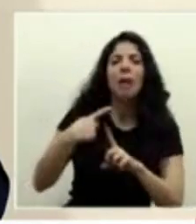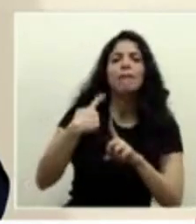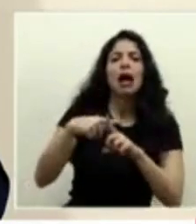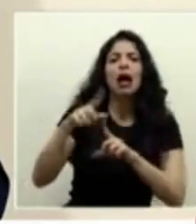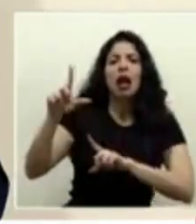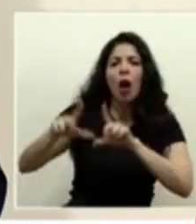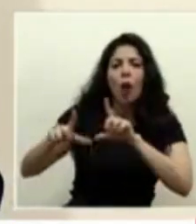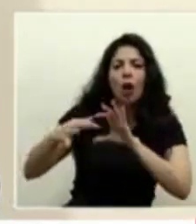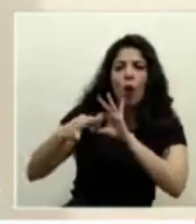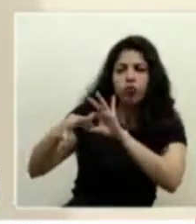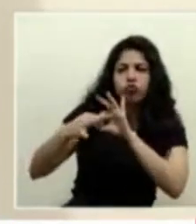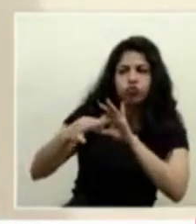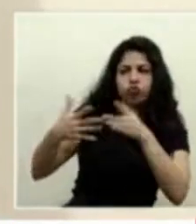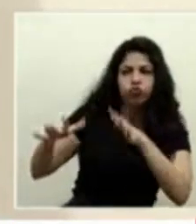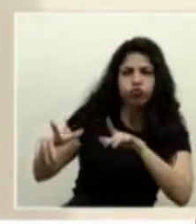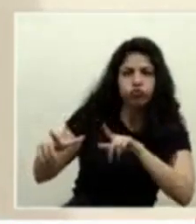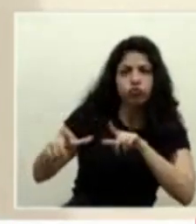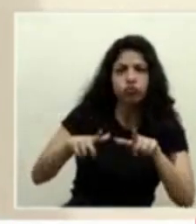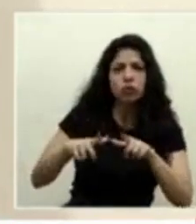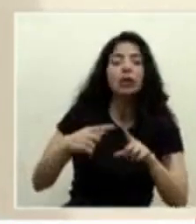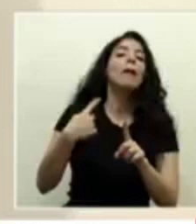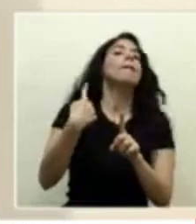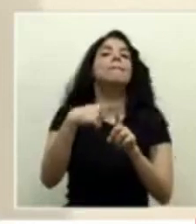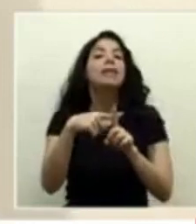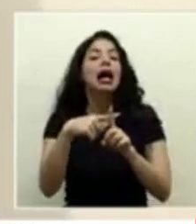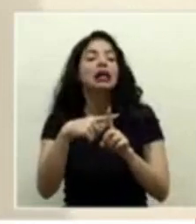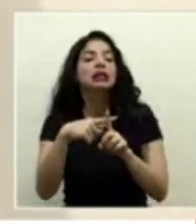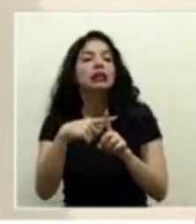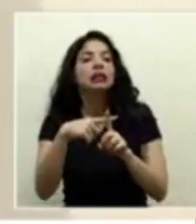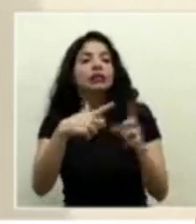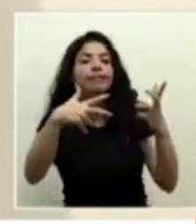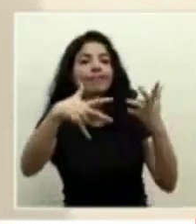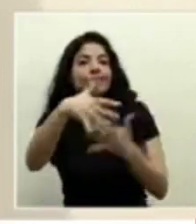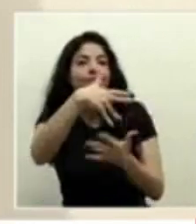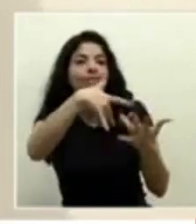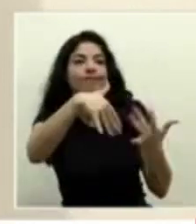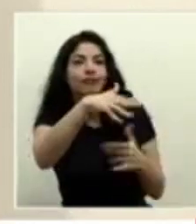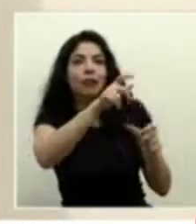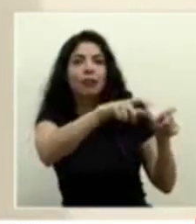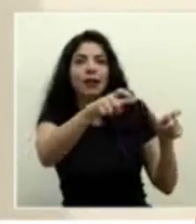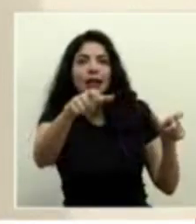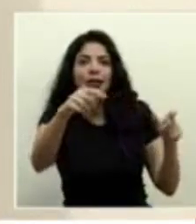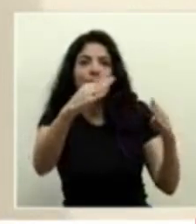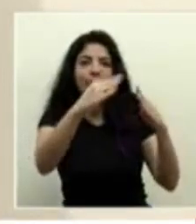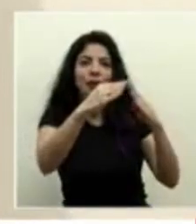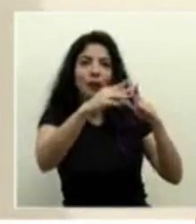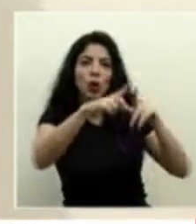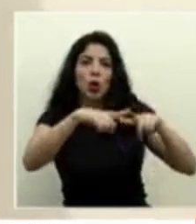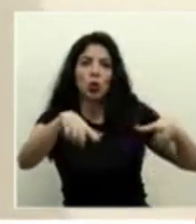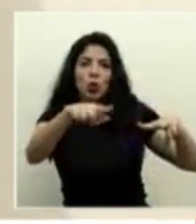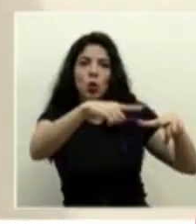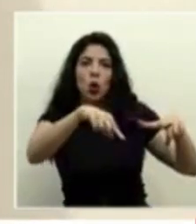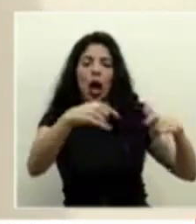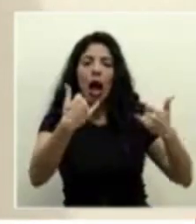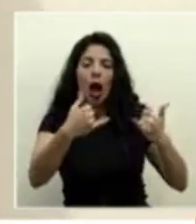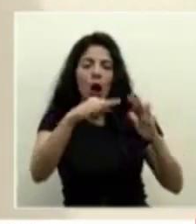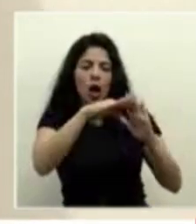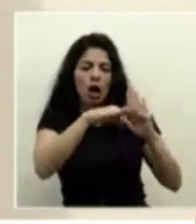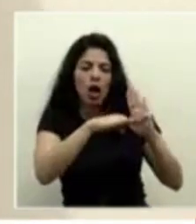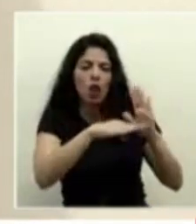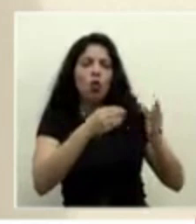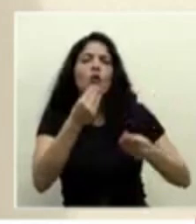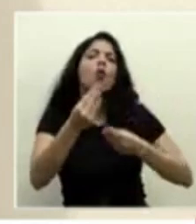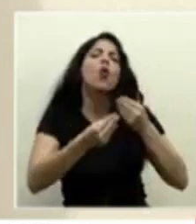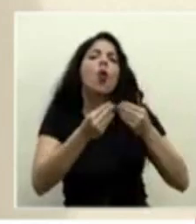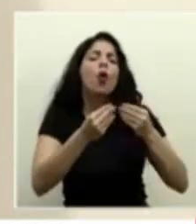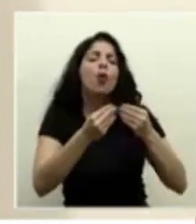laboratorios e interacción con actores locales y se están definiendo los criterios